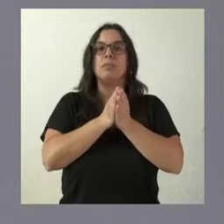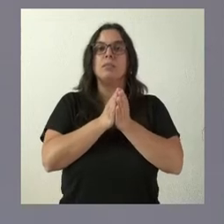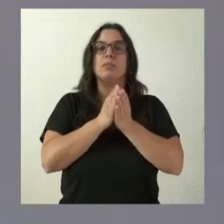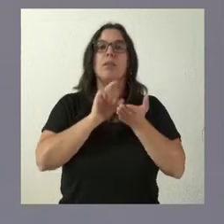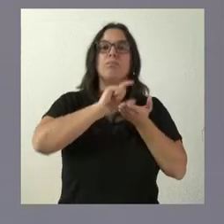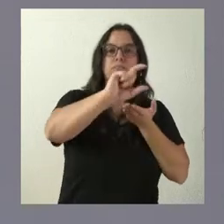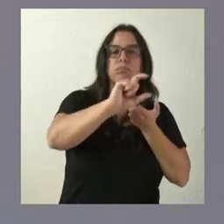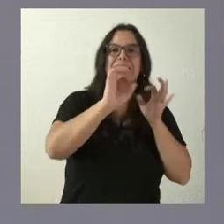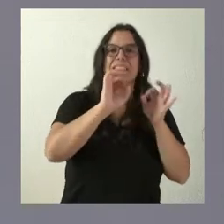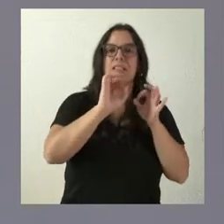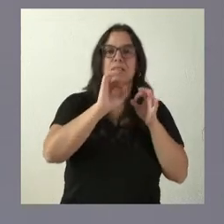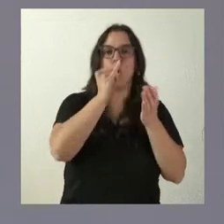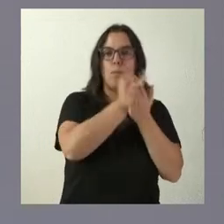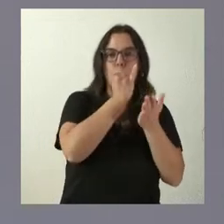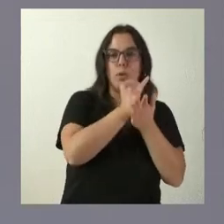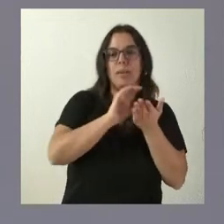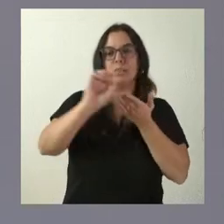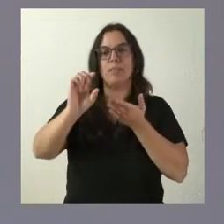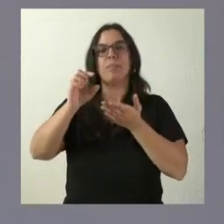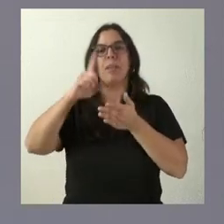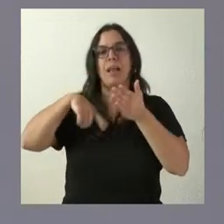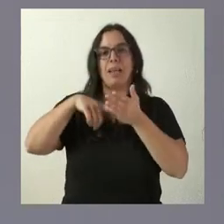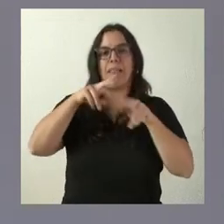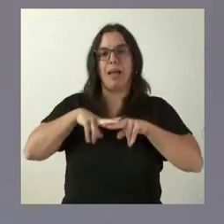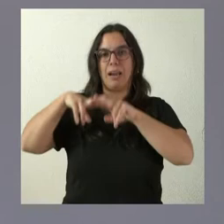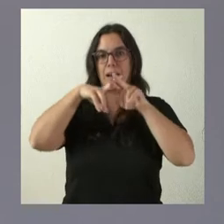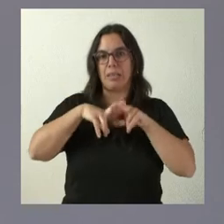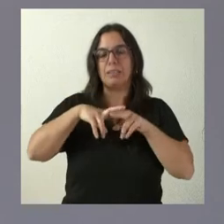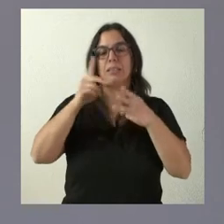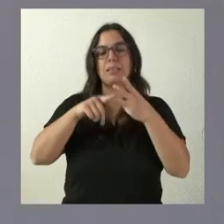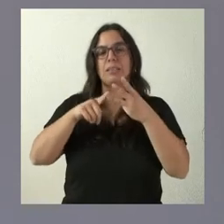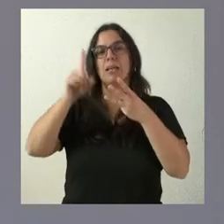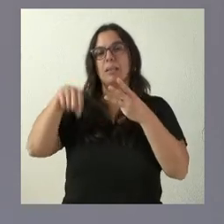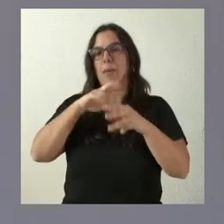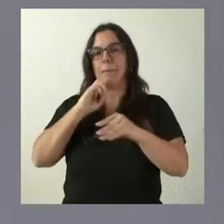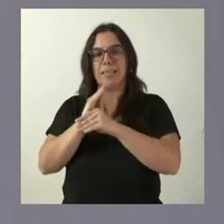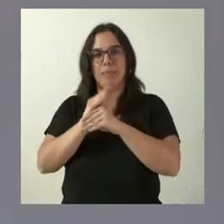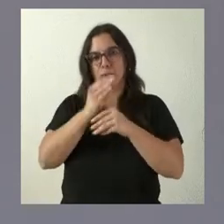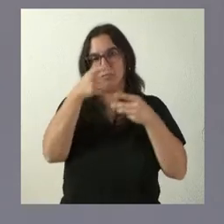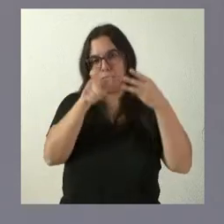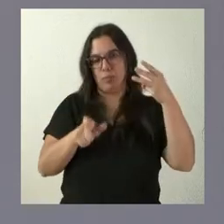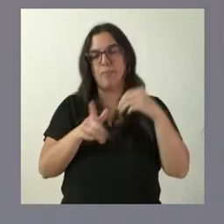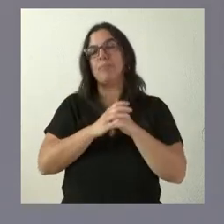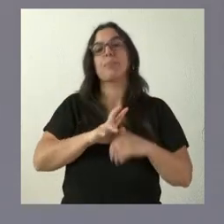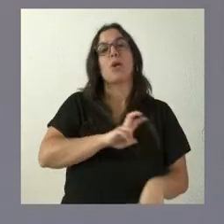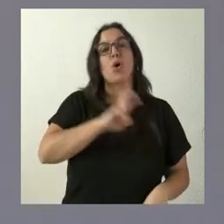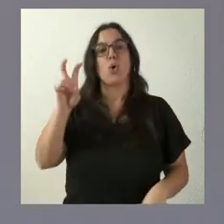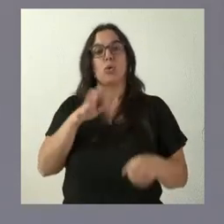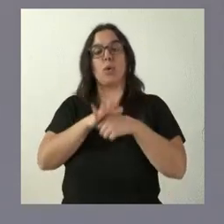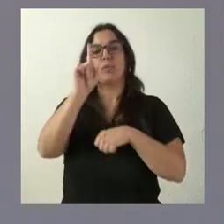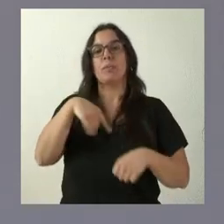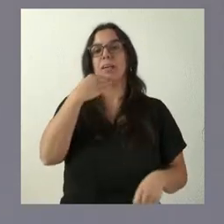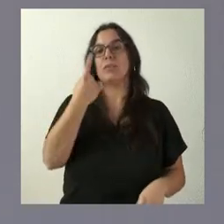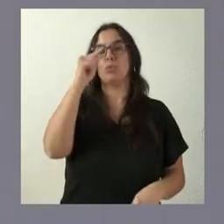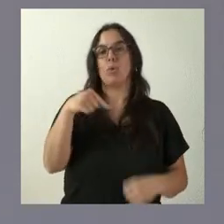realizar, al arrendamiento de los equipos analíticos, así como al mantenimiento de los mismos. En otro ámbito, casi también 1,7 millones